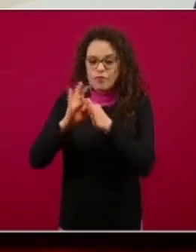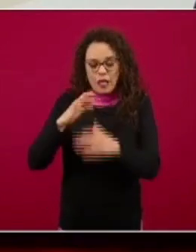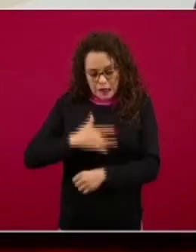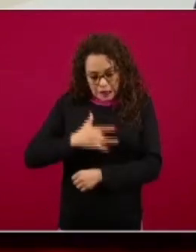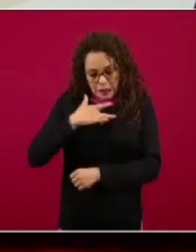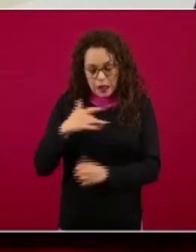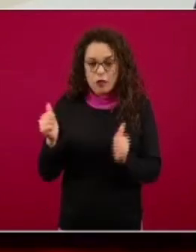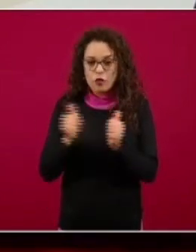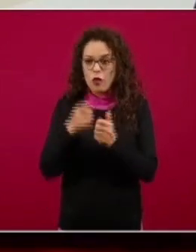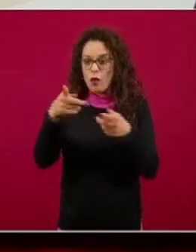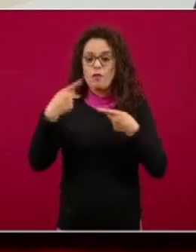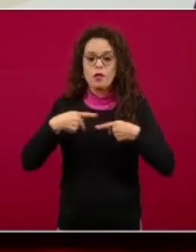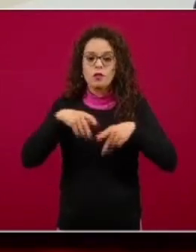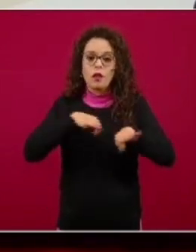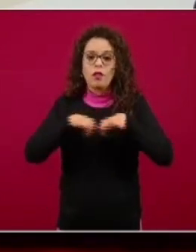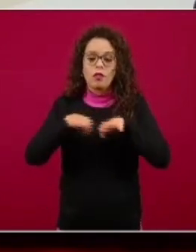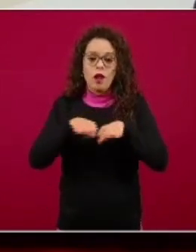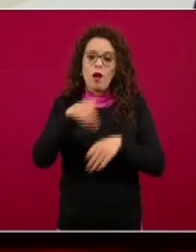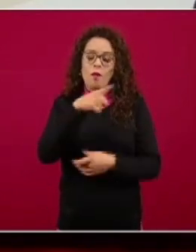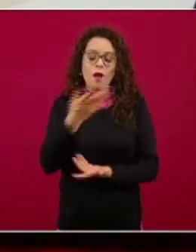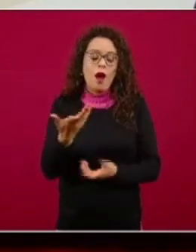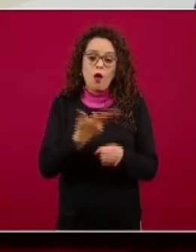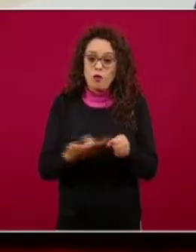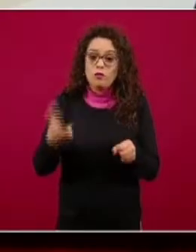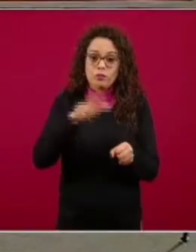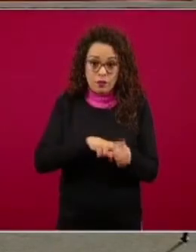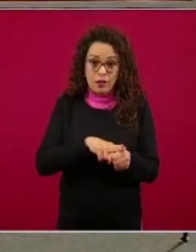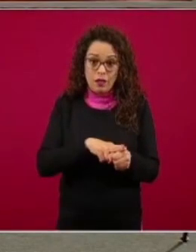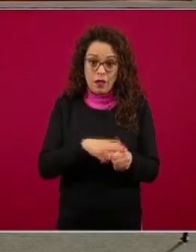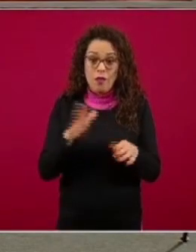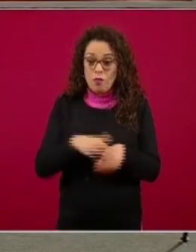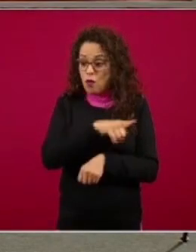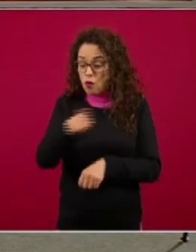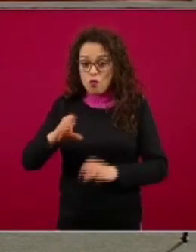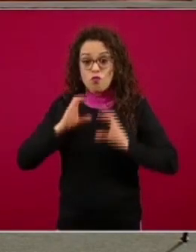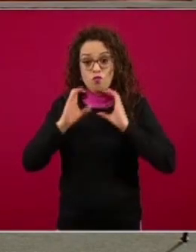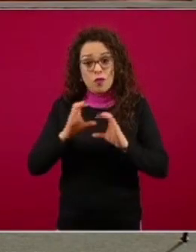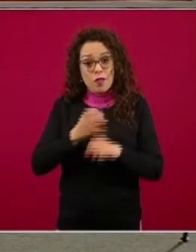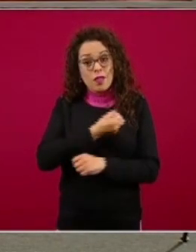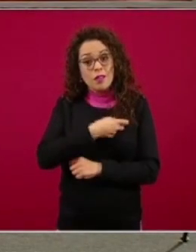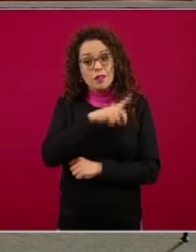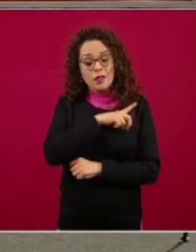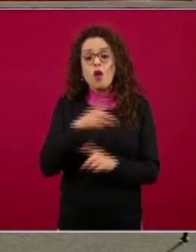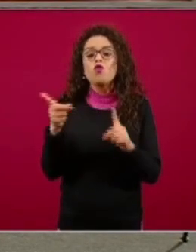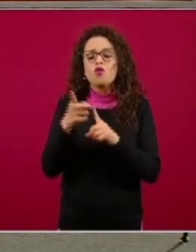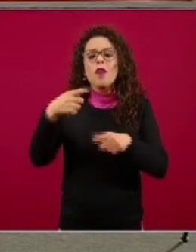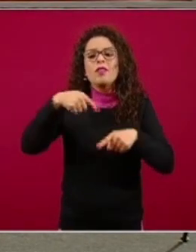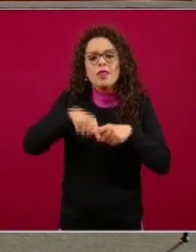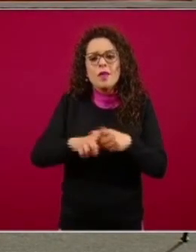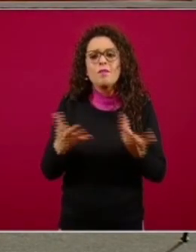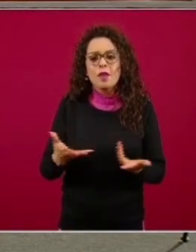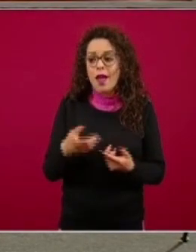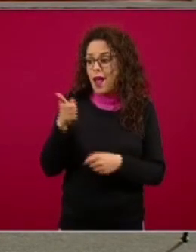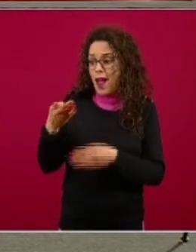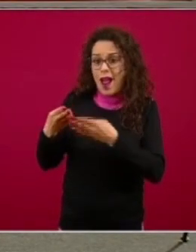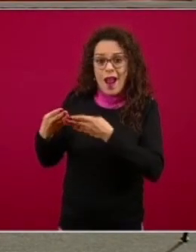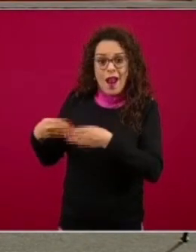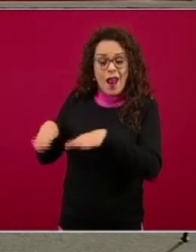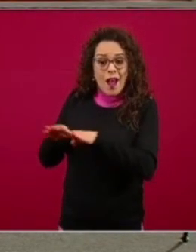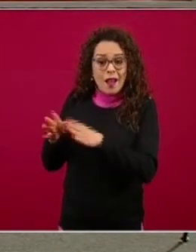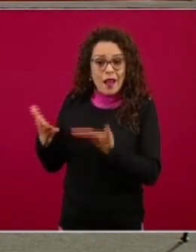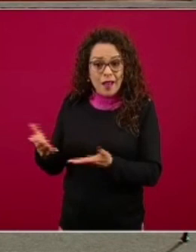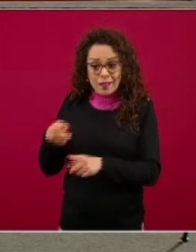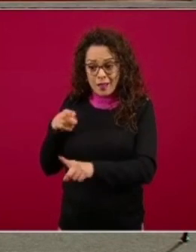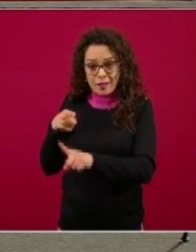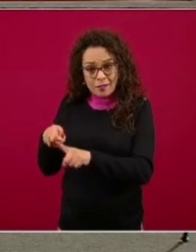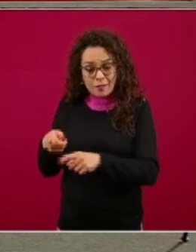De tal forma que el cuidado de la salud, el evitar la enfermedad, inicia desde casa, como lo decía el doctor Juan Rivera, y como así